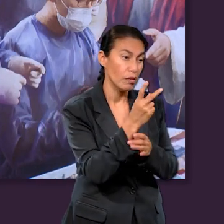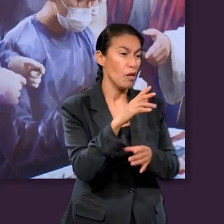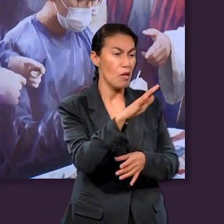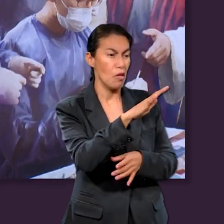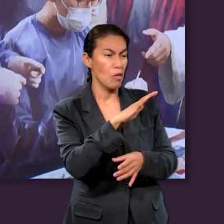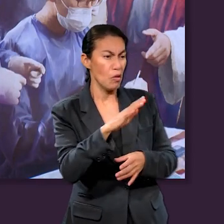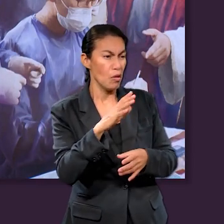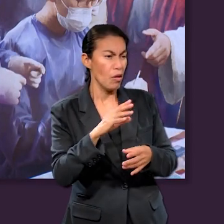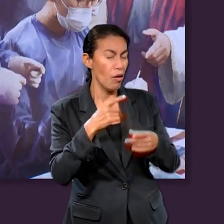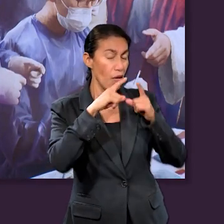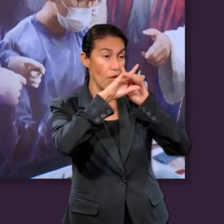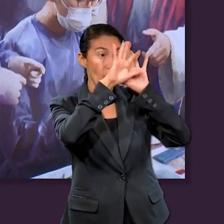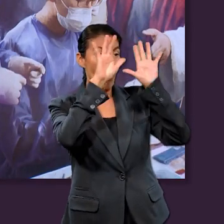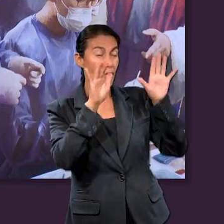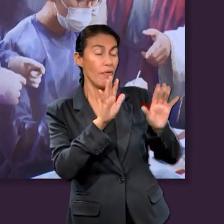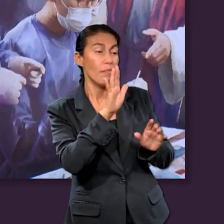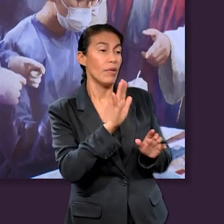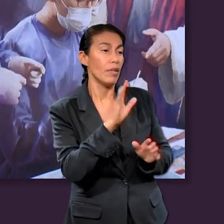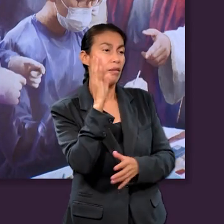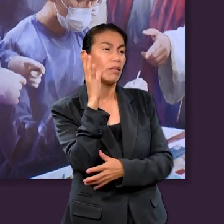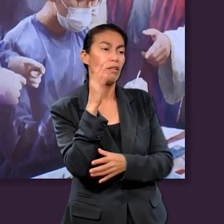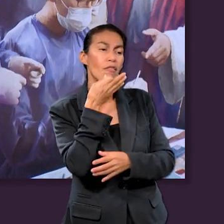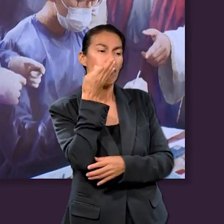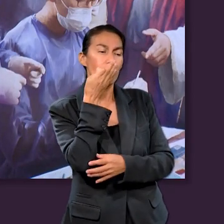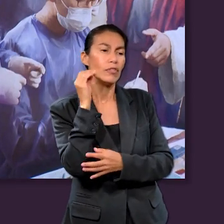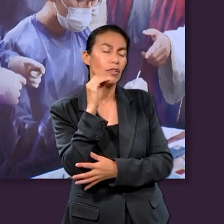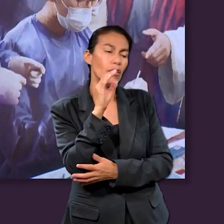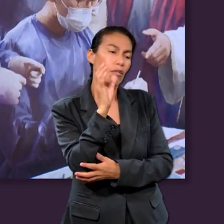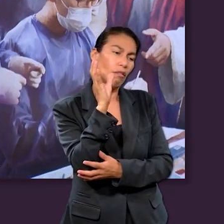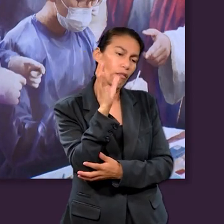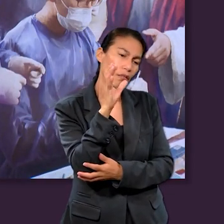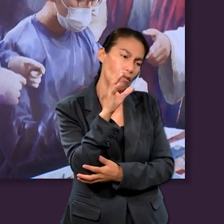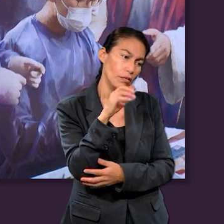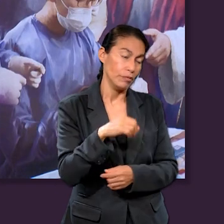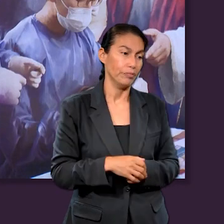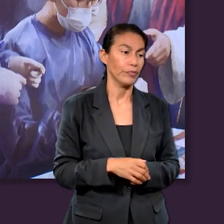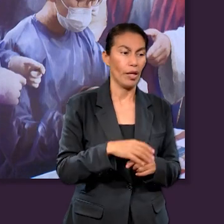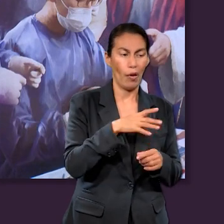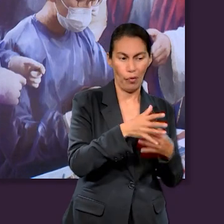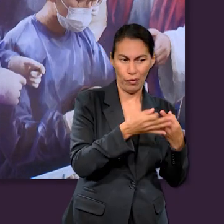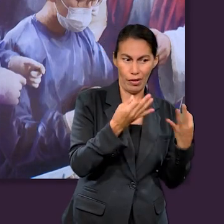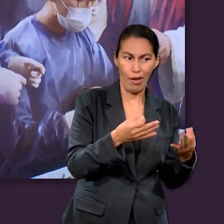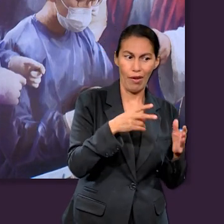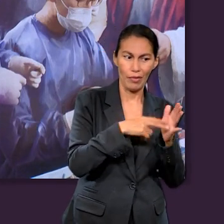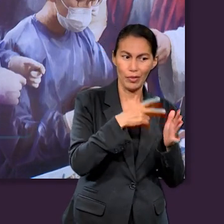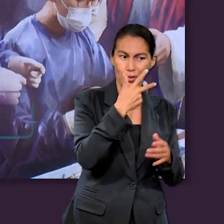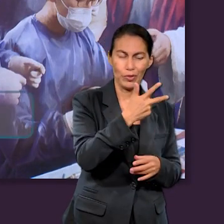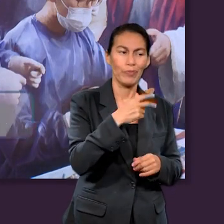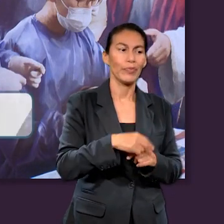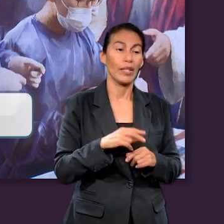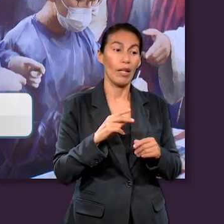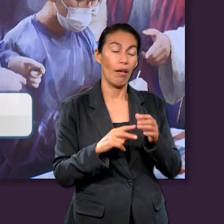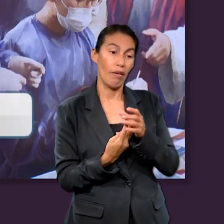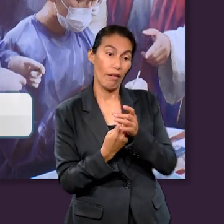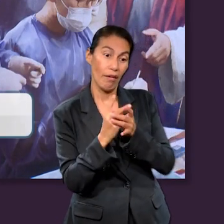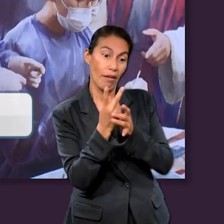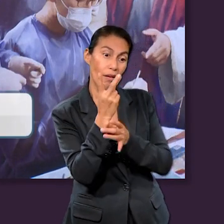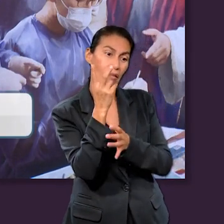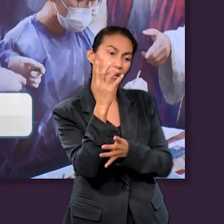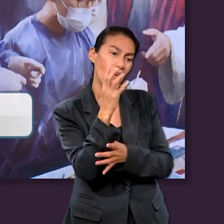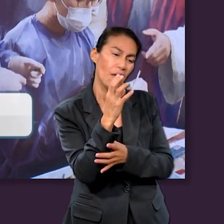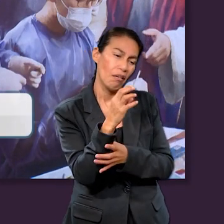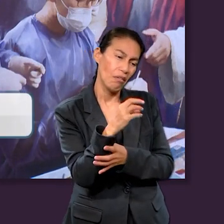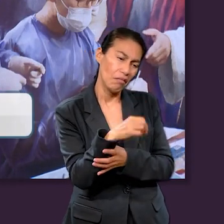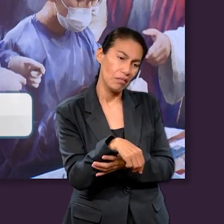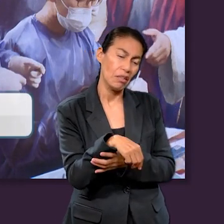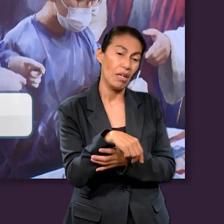carne es hierba y toda su gloria como la flor del campo. Ahora el número 8. La hierba se seca y